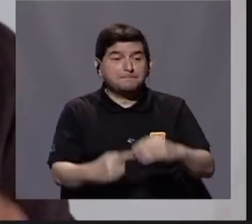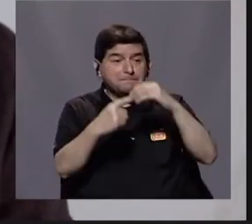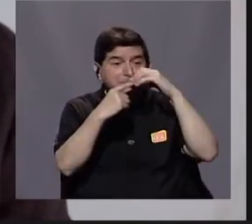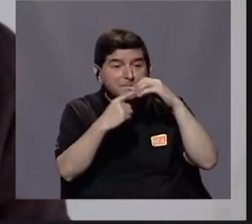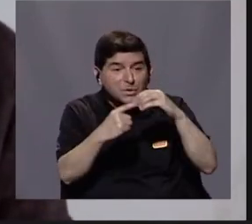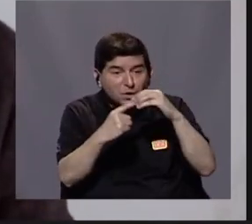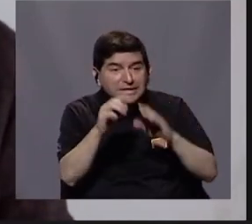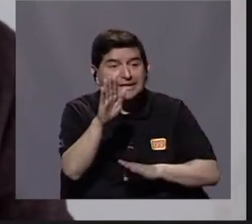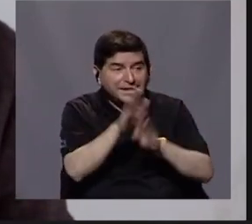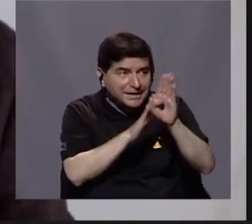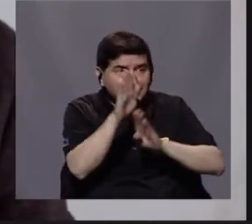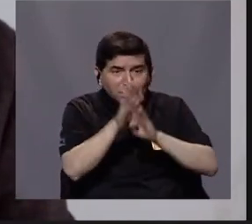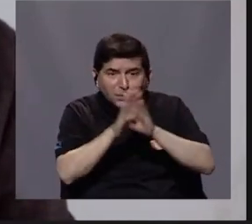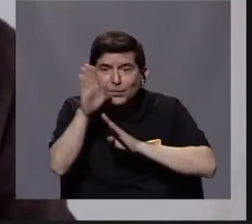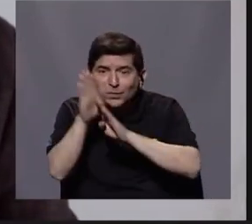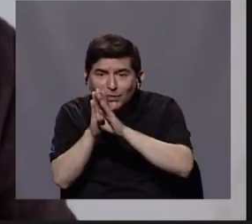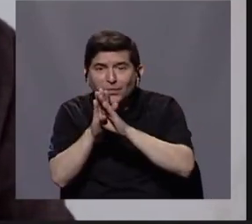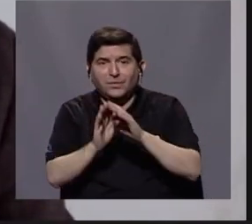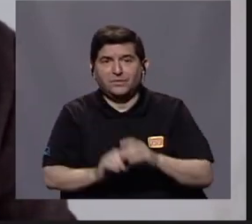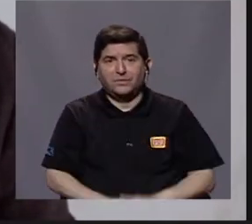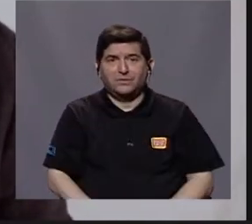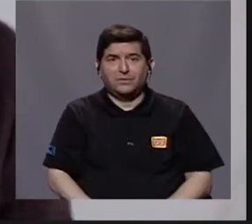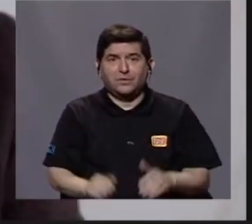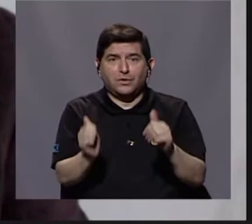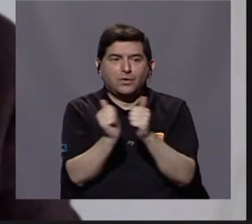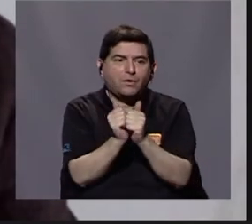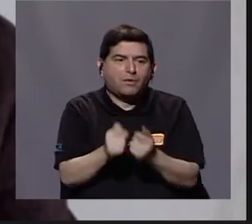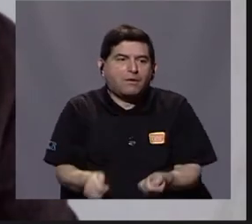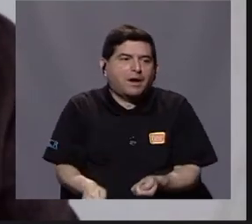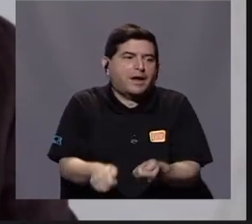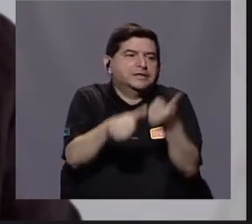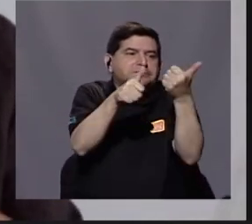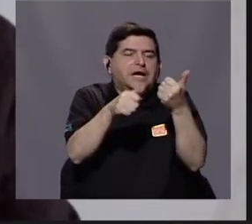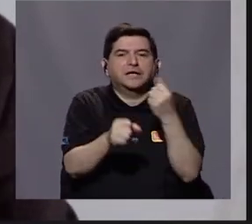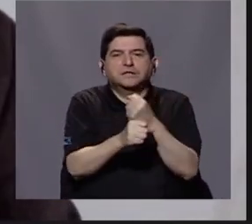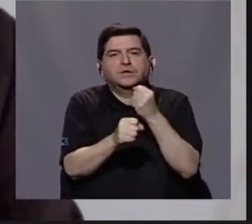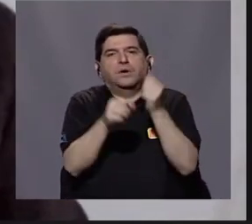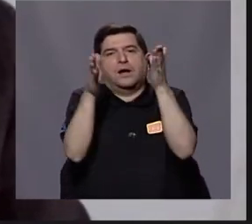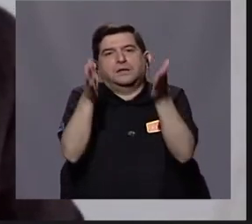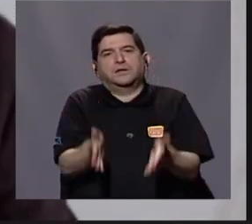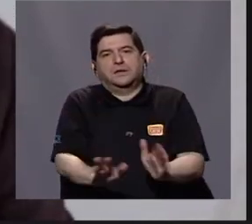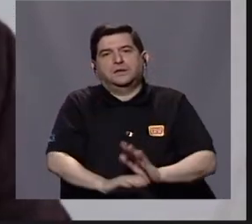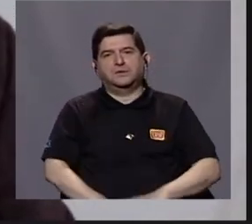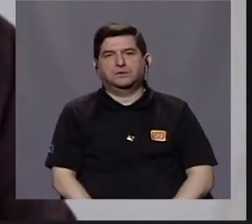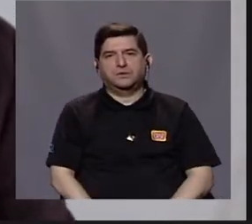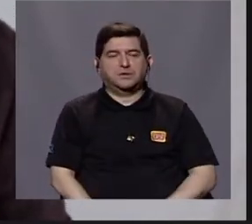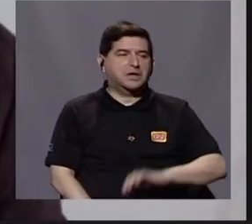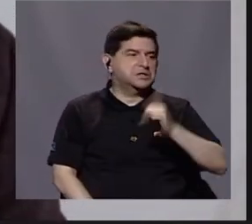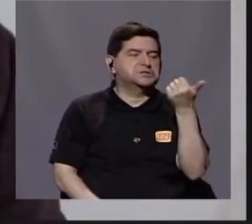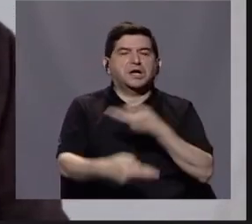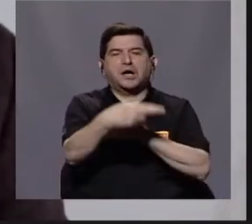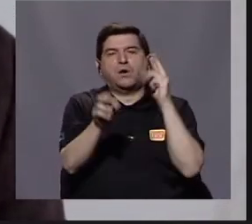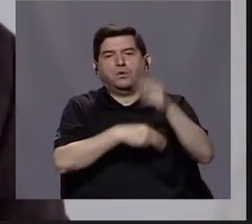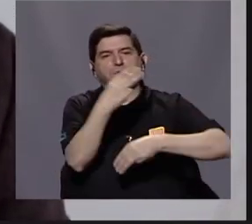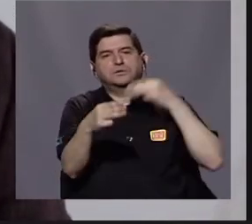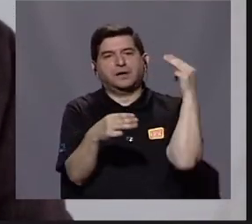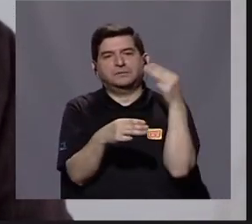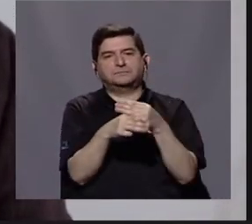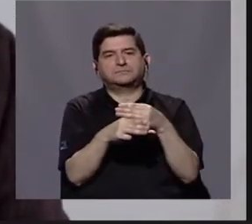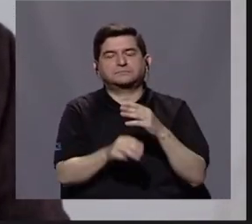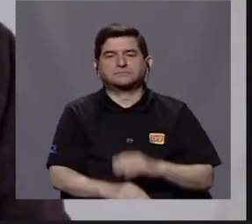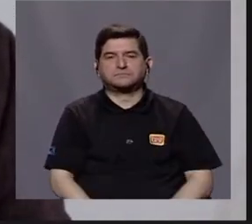su desarrollo con la expulsión de sus trabajadores, de su ciudadano, hacia otras regiones del mundo.